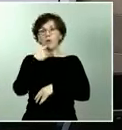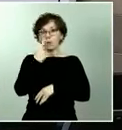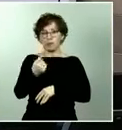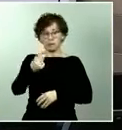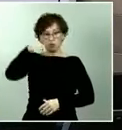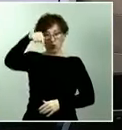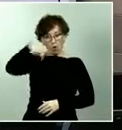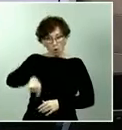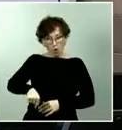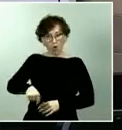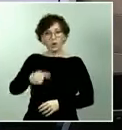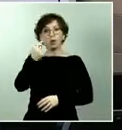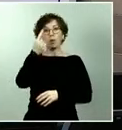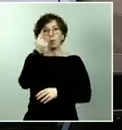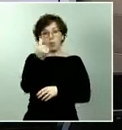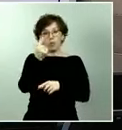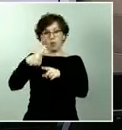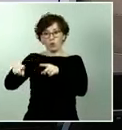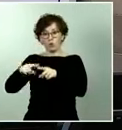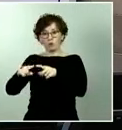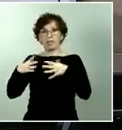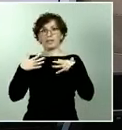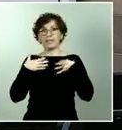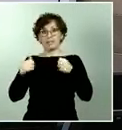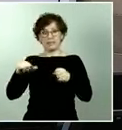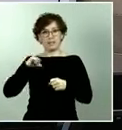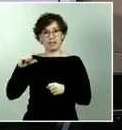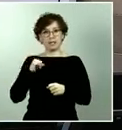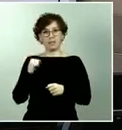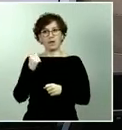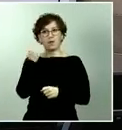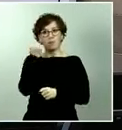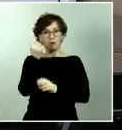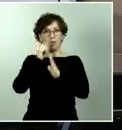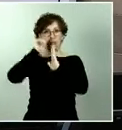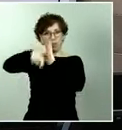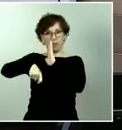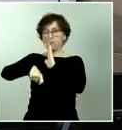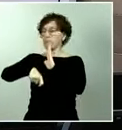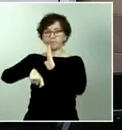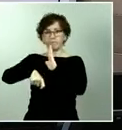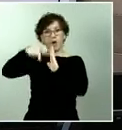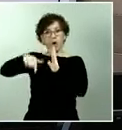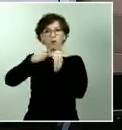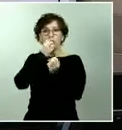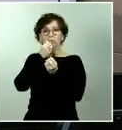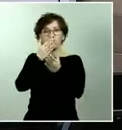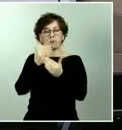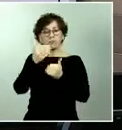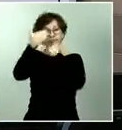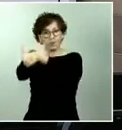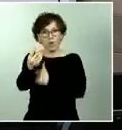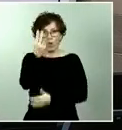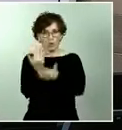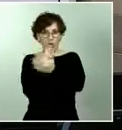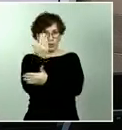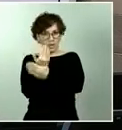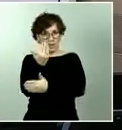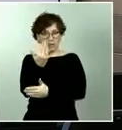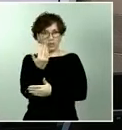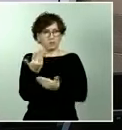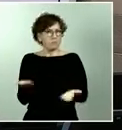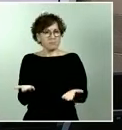sanitarios. Hoy acaban de anunciar que se retrasa otras 48 horas, al menos dos días. ¿Por qué esta comisión